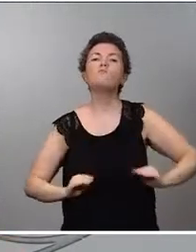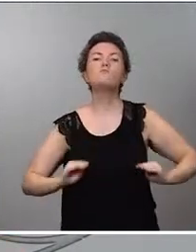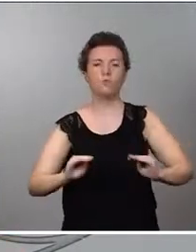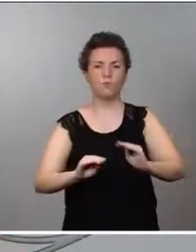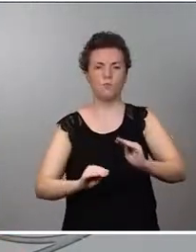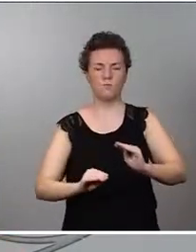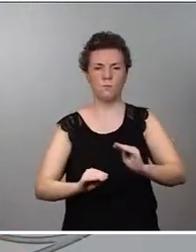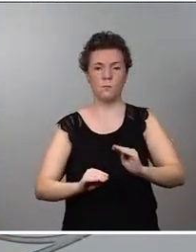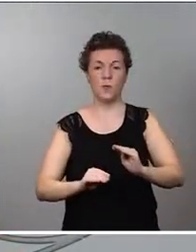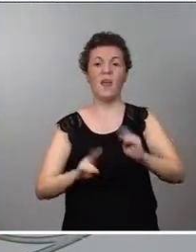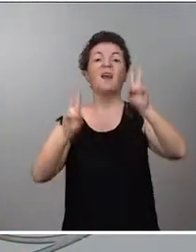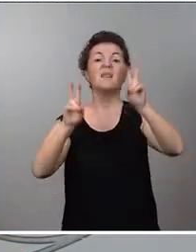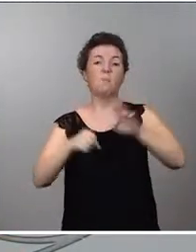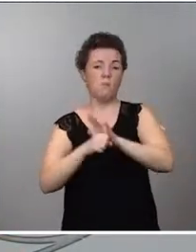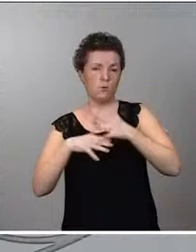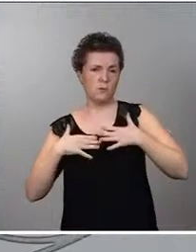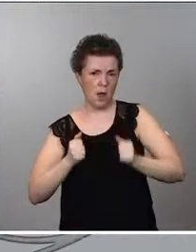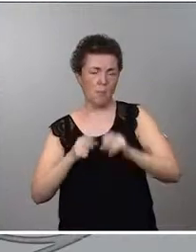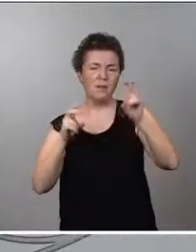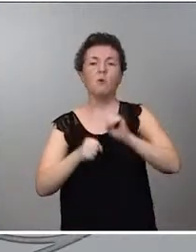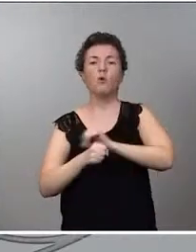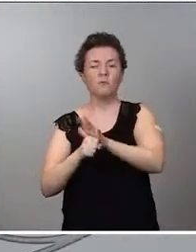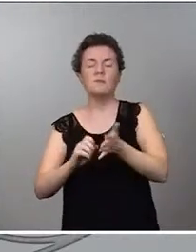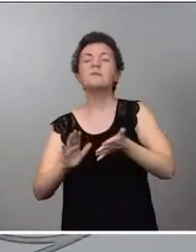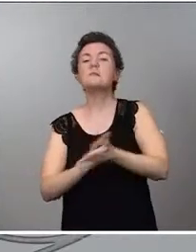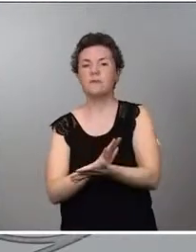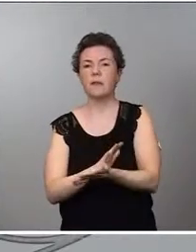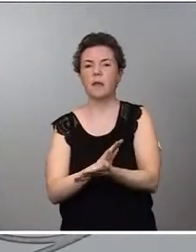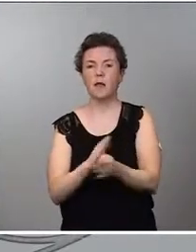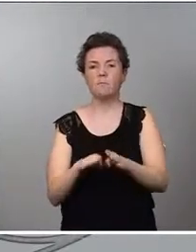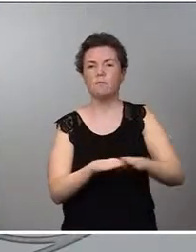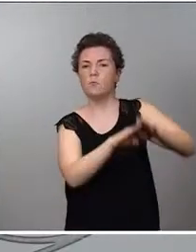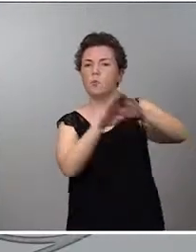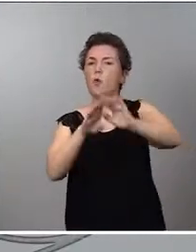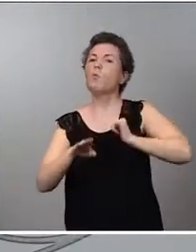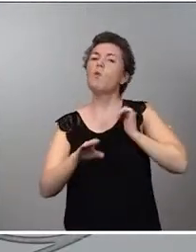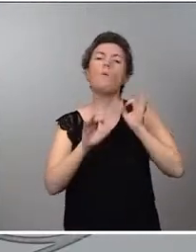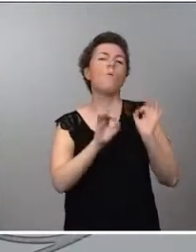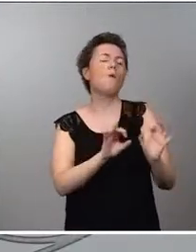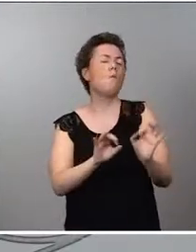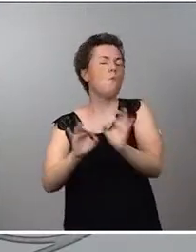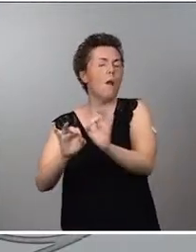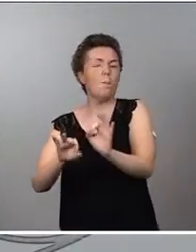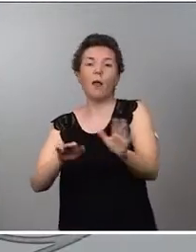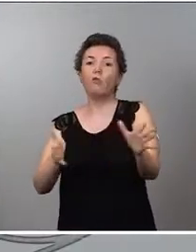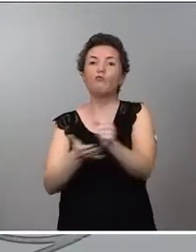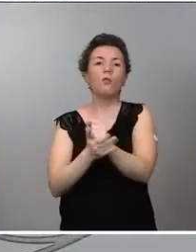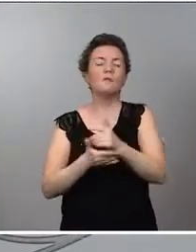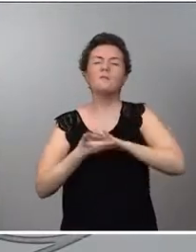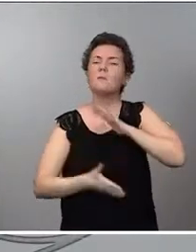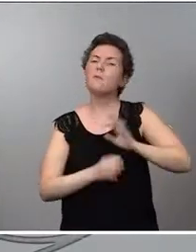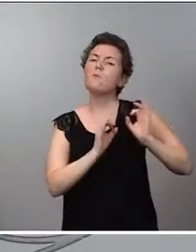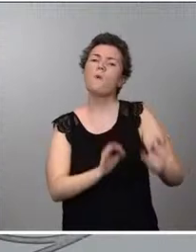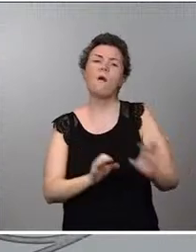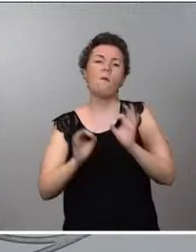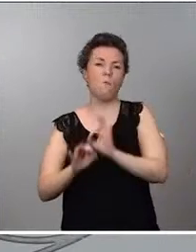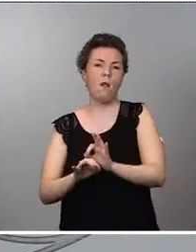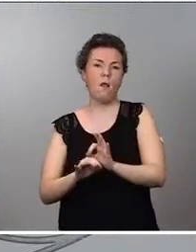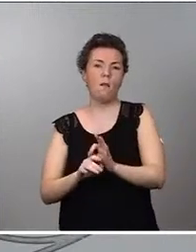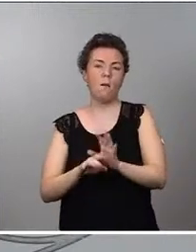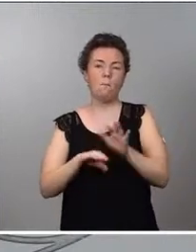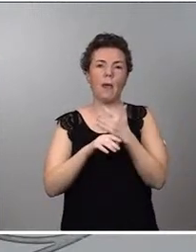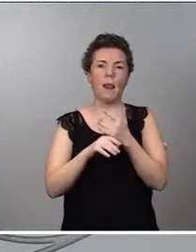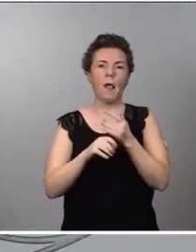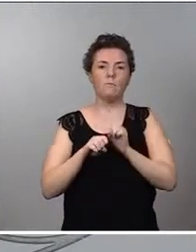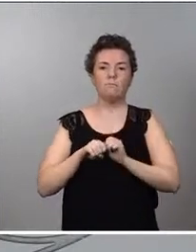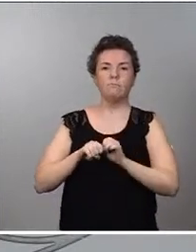sanitaria y en el tema de la COVID significa igualar oportunidades para que todos tengan las mismas capacidades de generar anticuerpos y, por